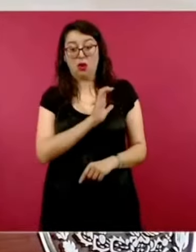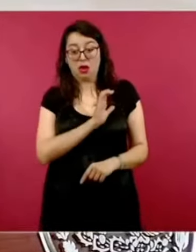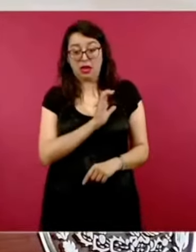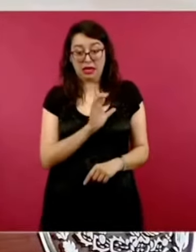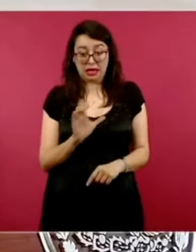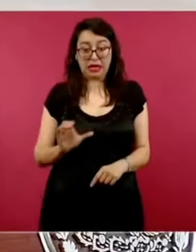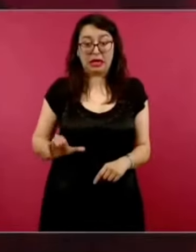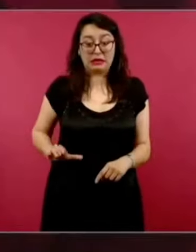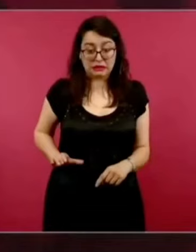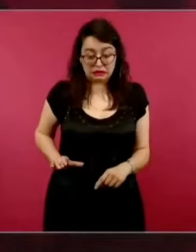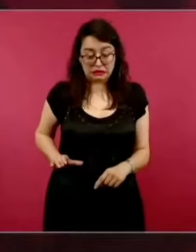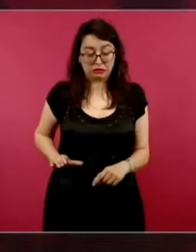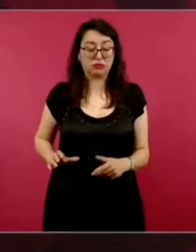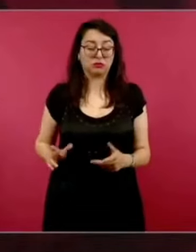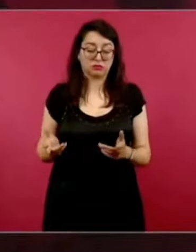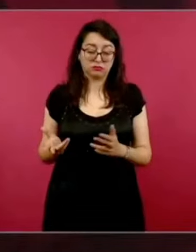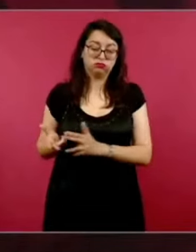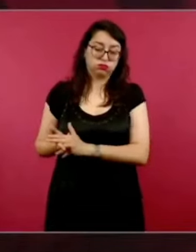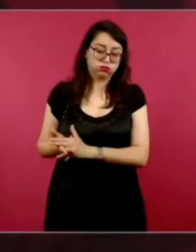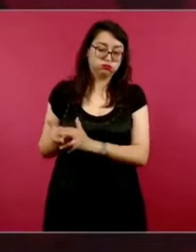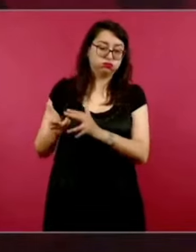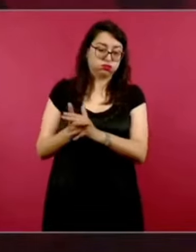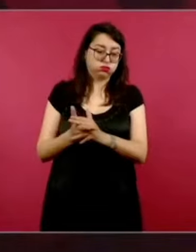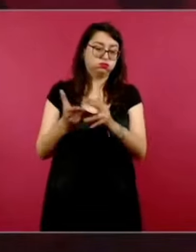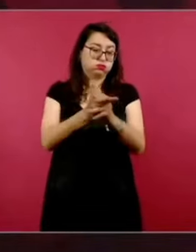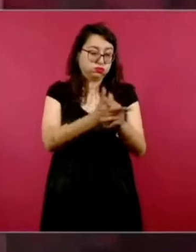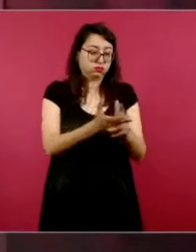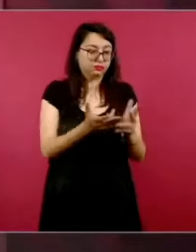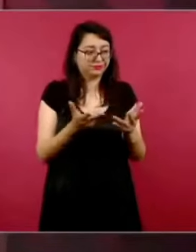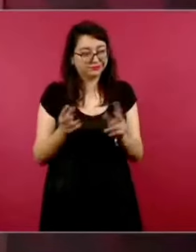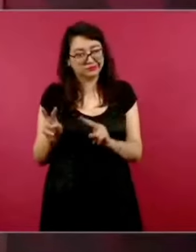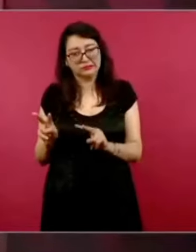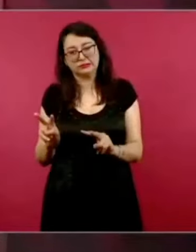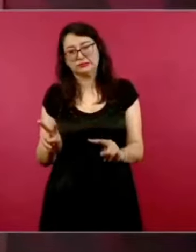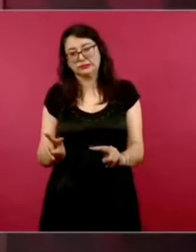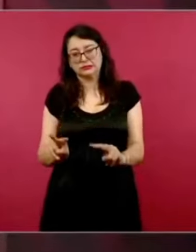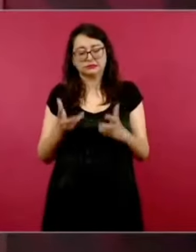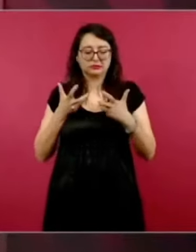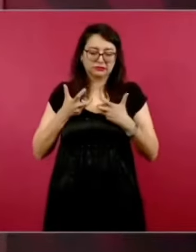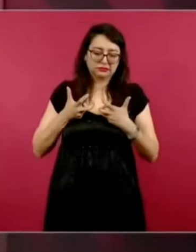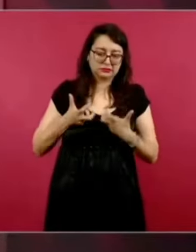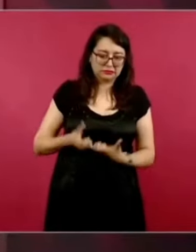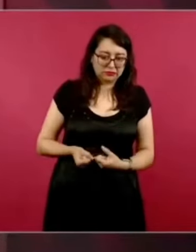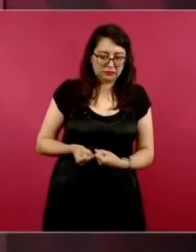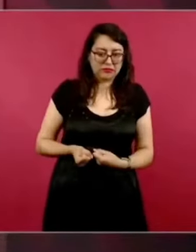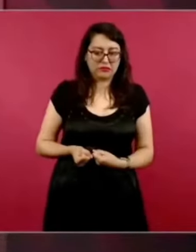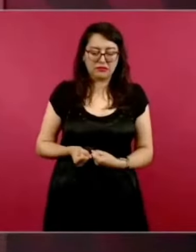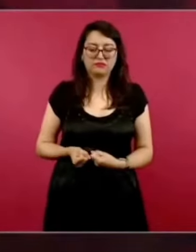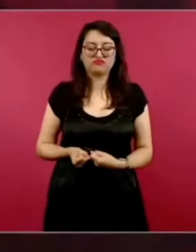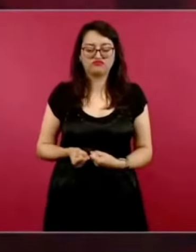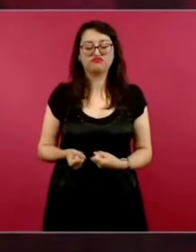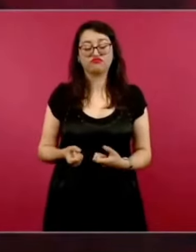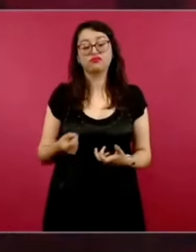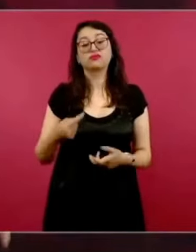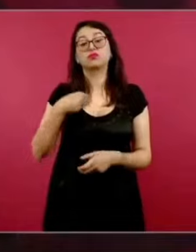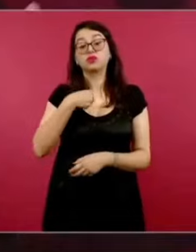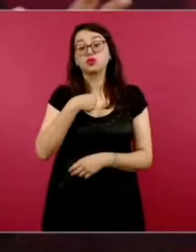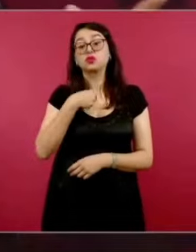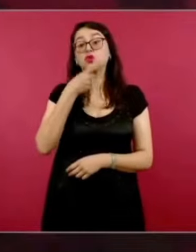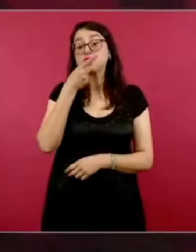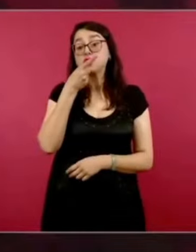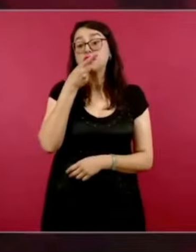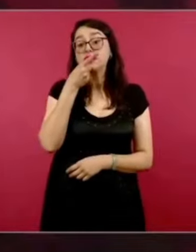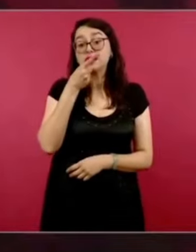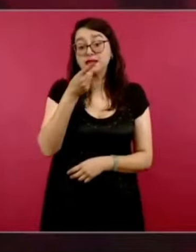un comentario de que había que cuidar,